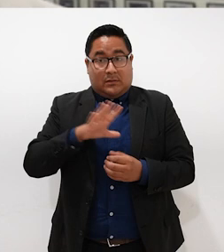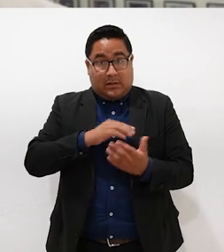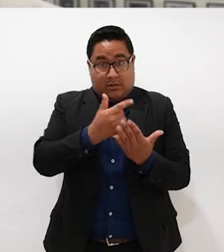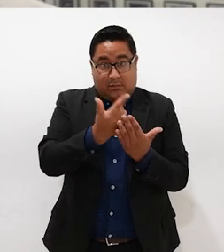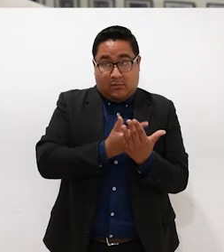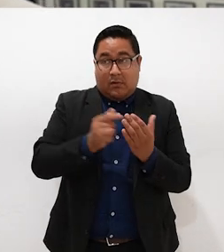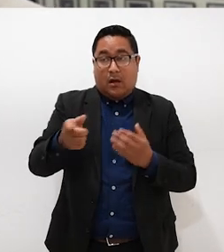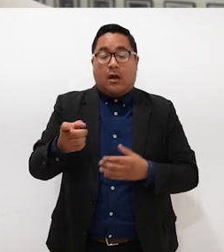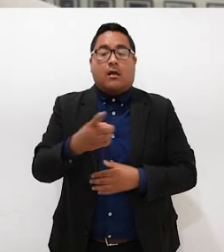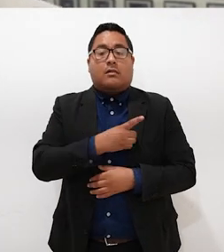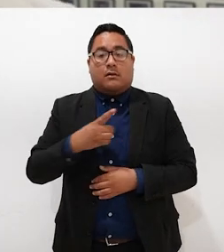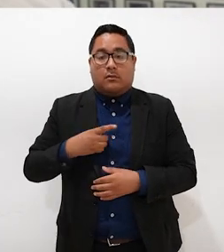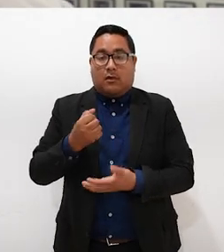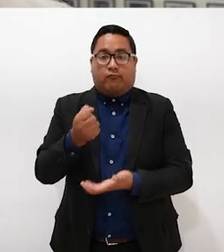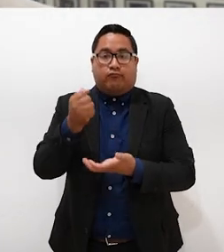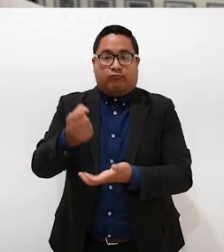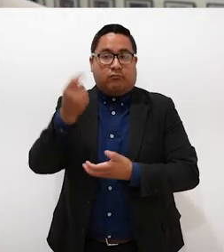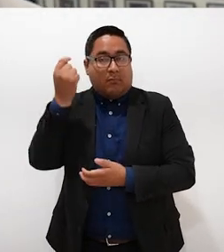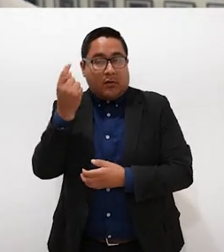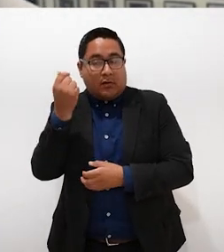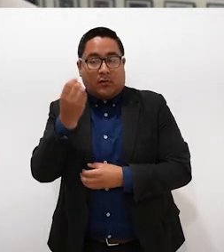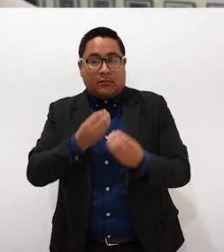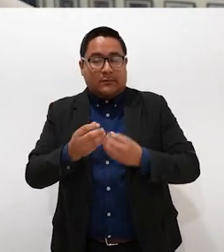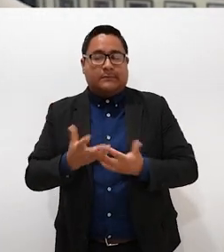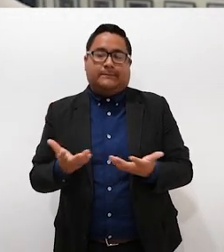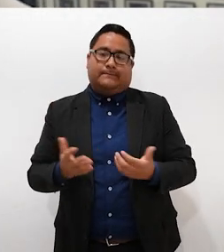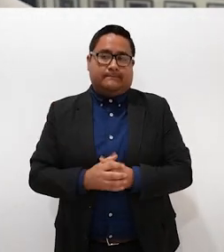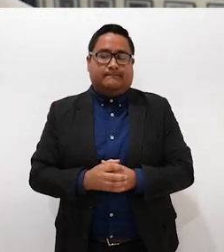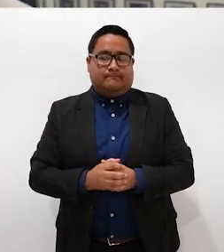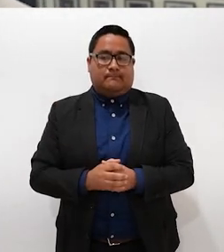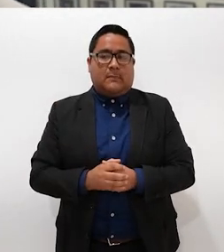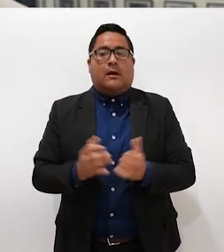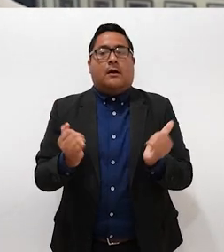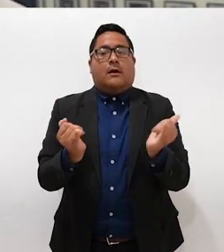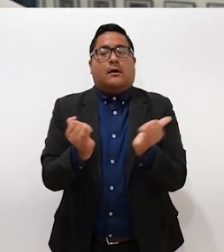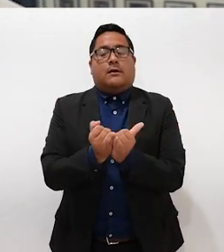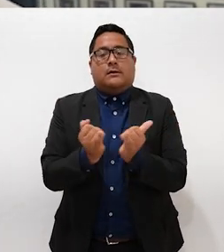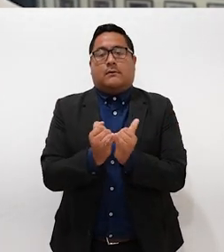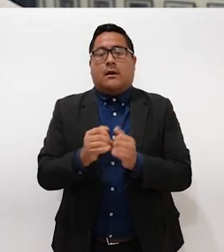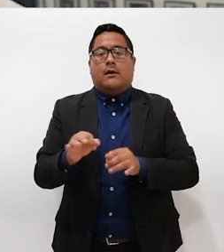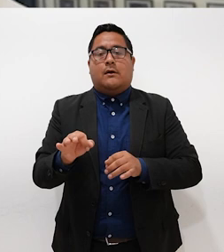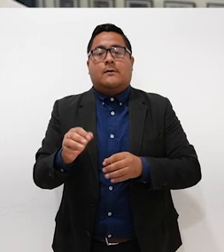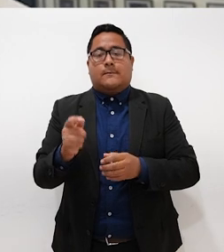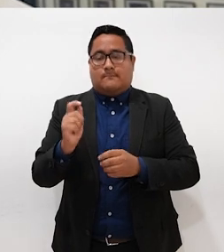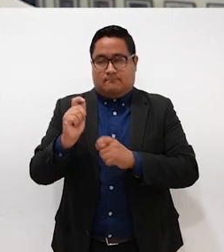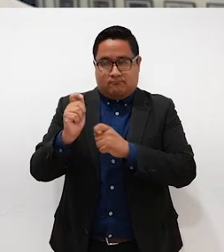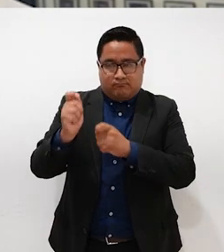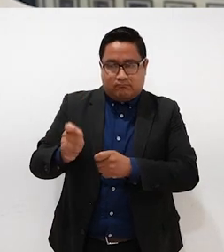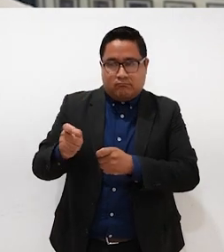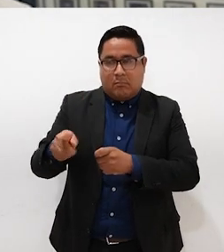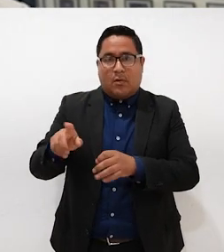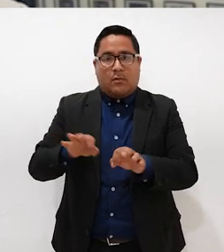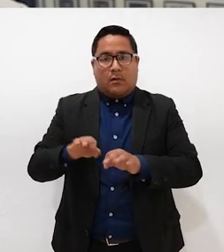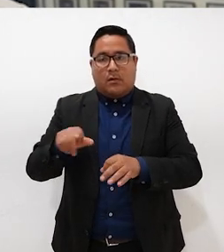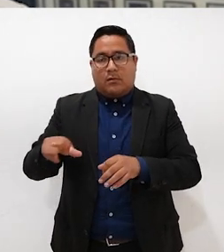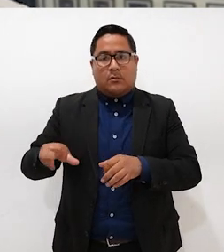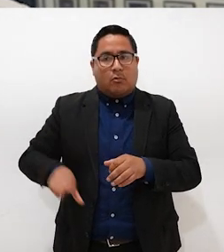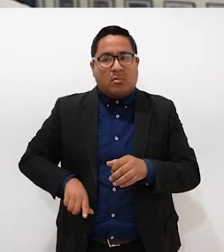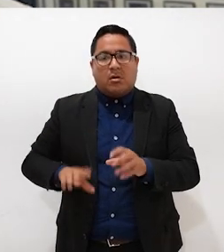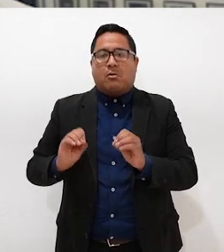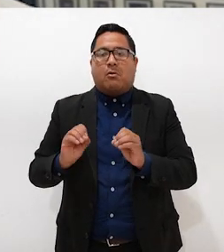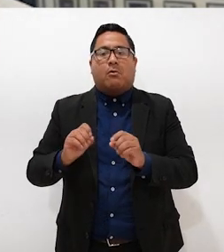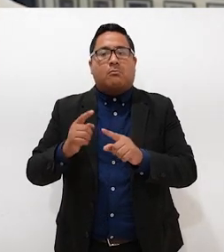como deudor alimentario. De la misma manera, los cargos de designación en la función pública, ya sea en el